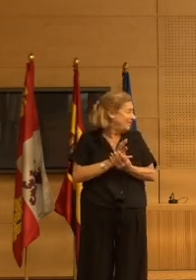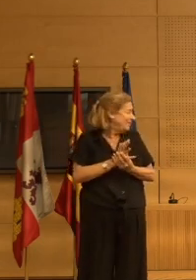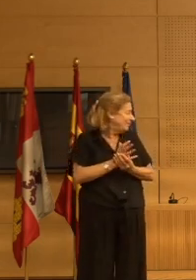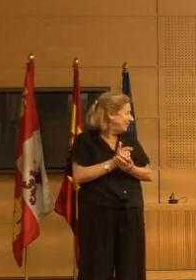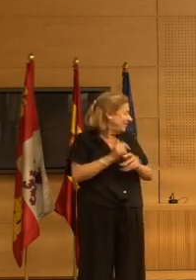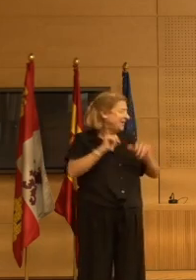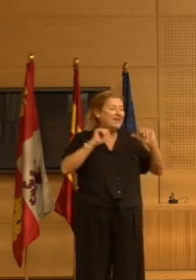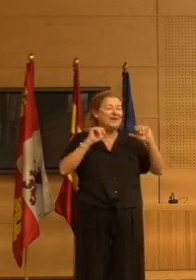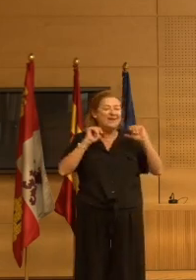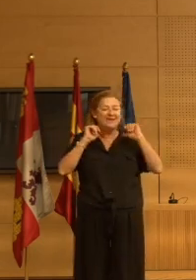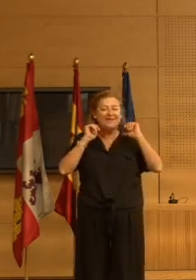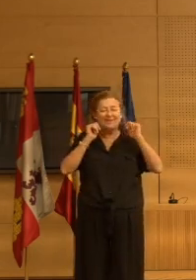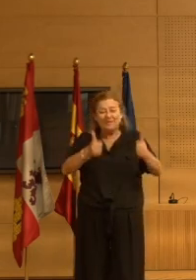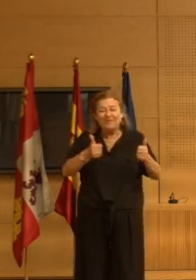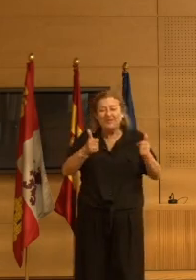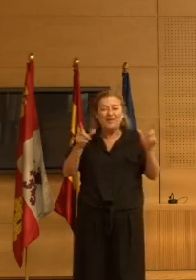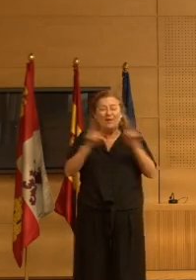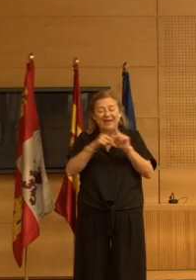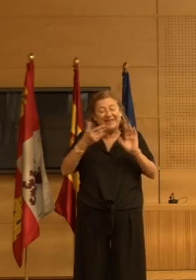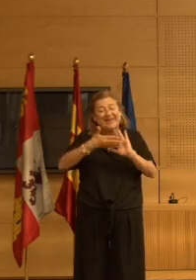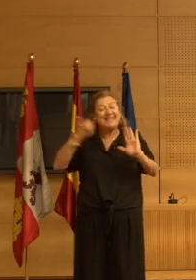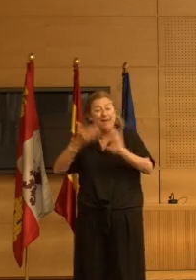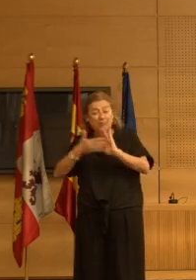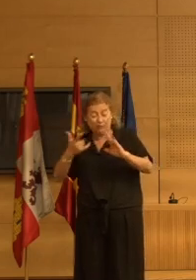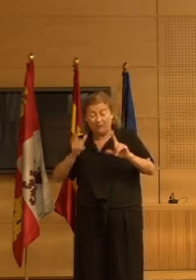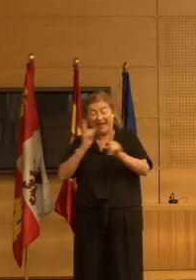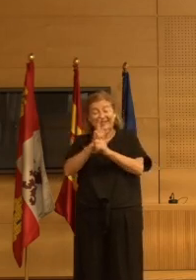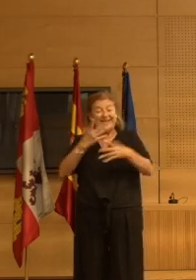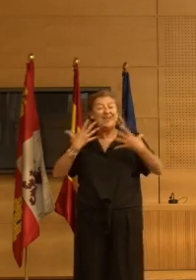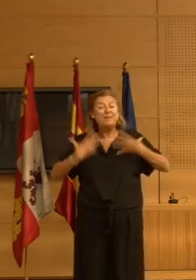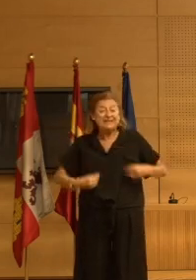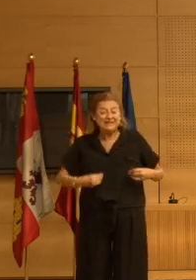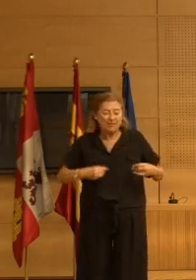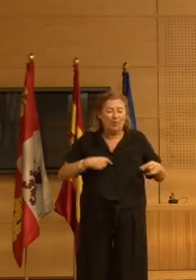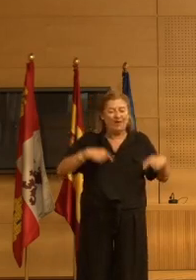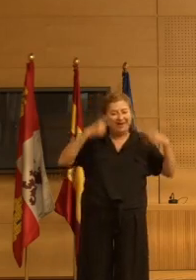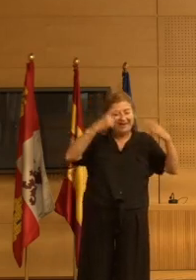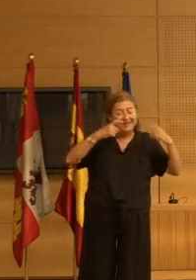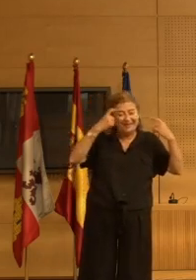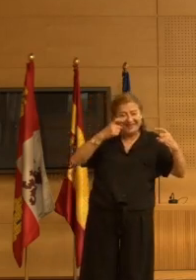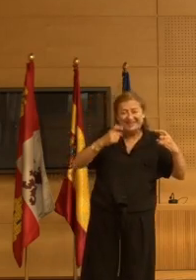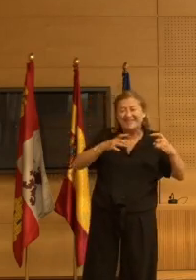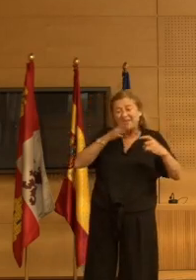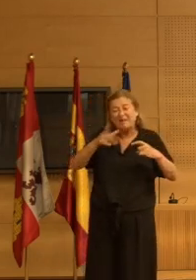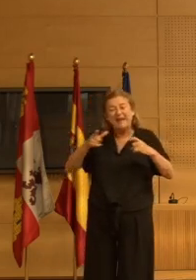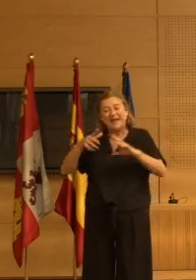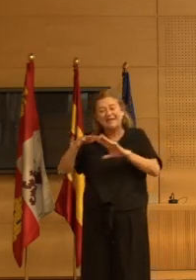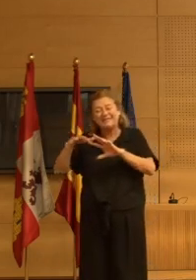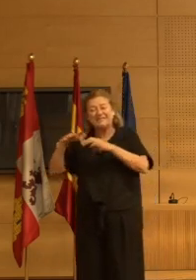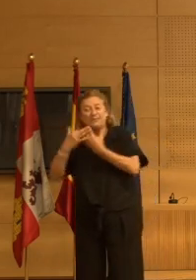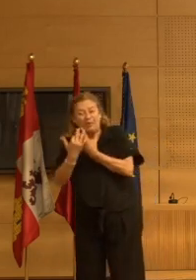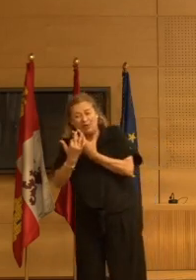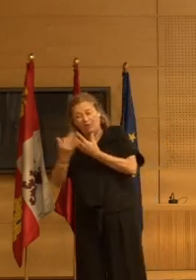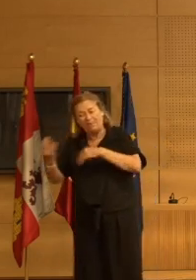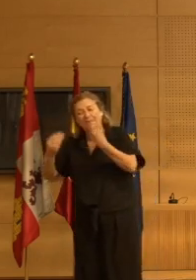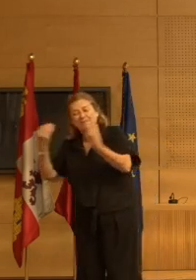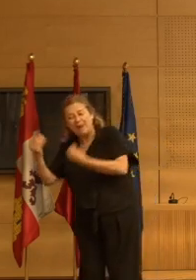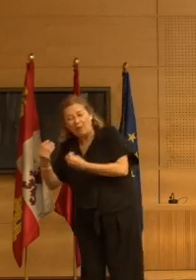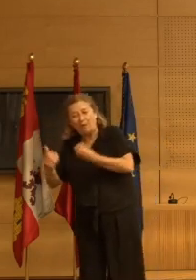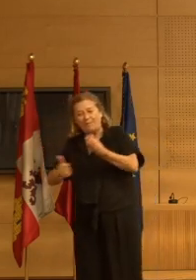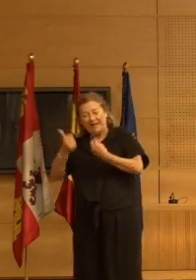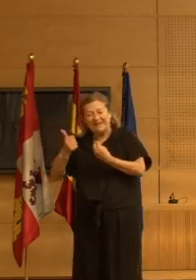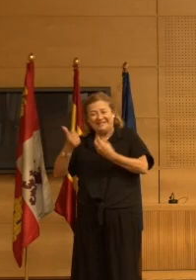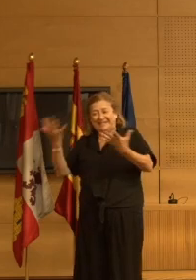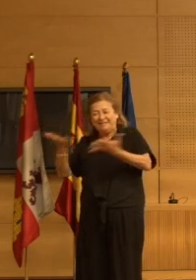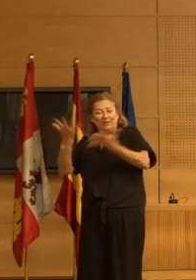comienzo de cepinas de acción corta mientras retiramos un antidepresivo para ayudarle a que su sinapsis se readapte a la situación basal